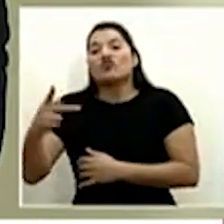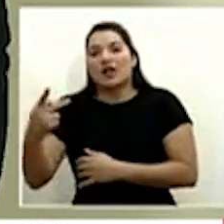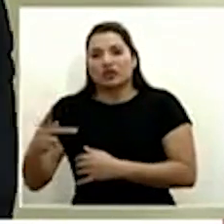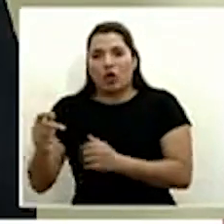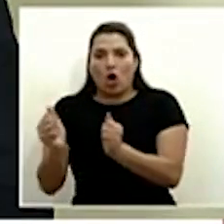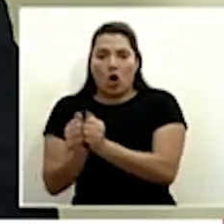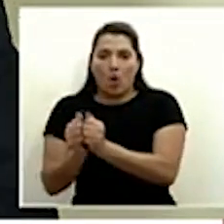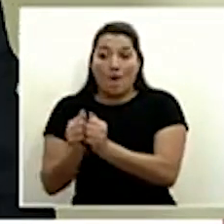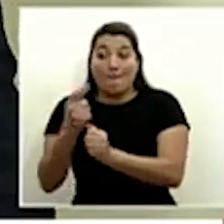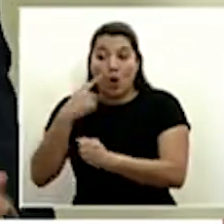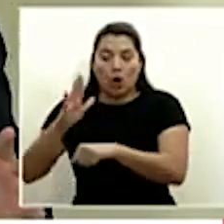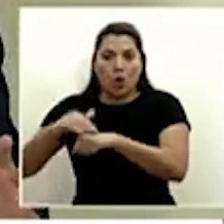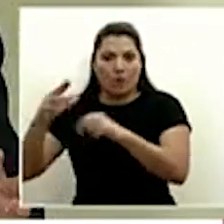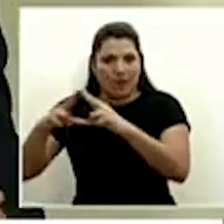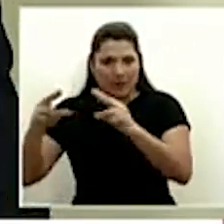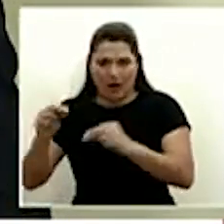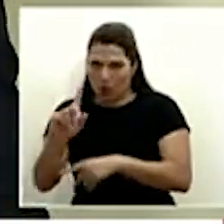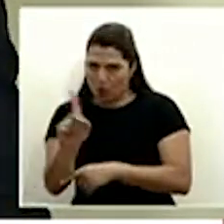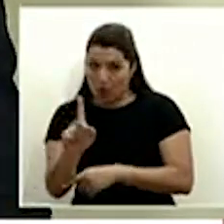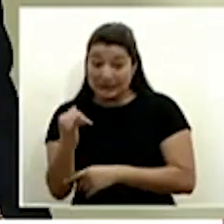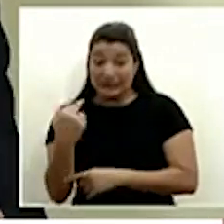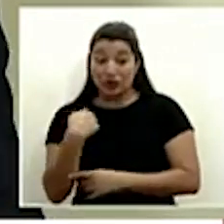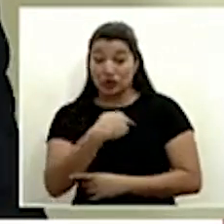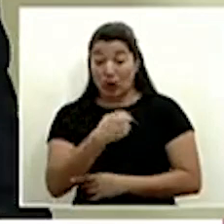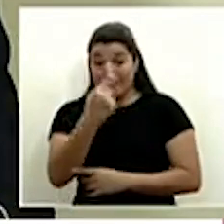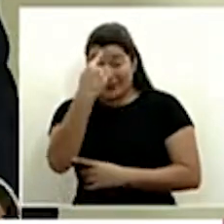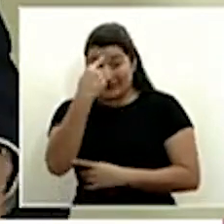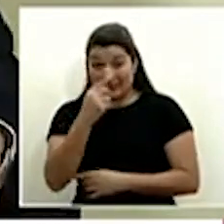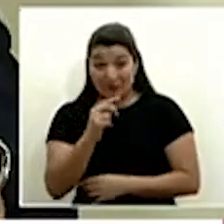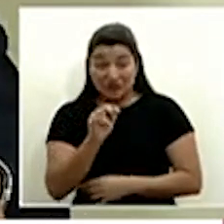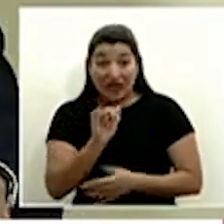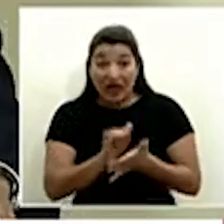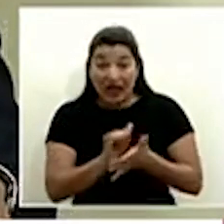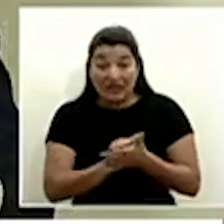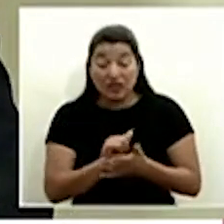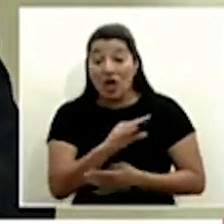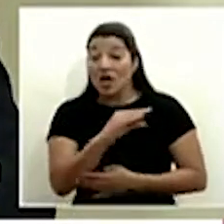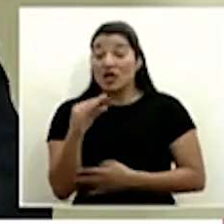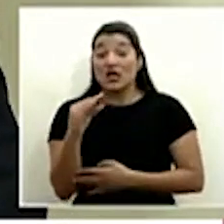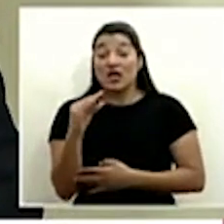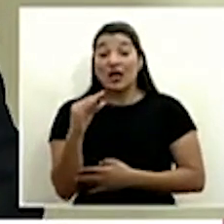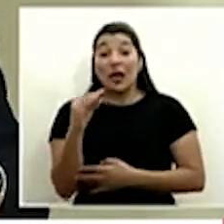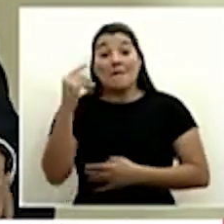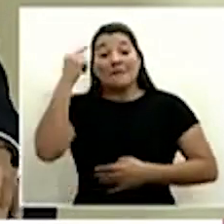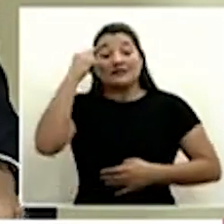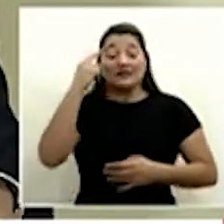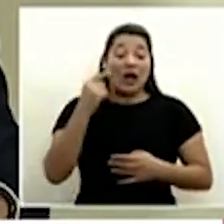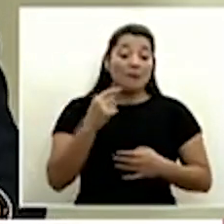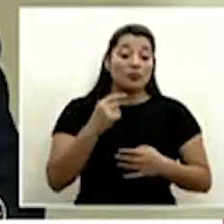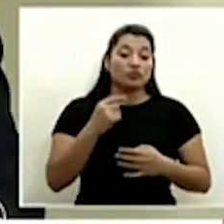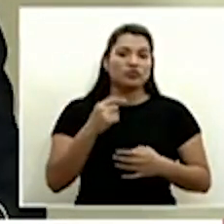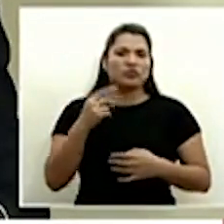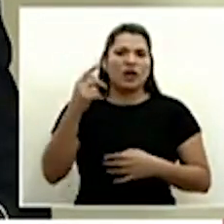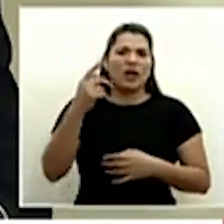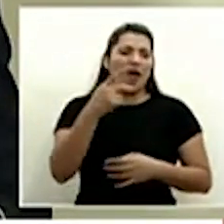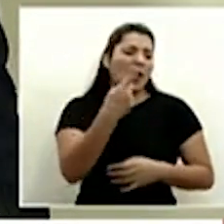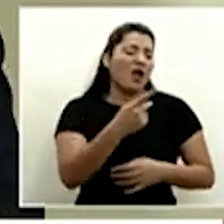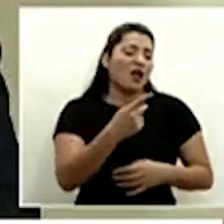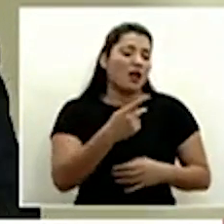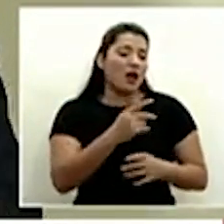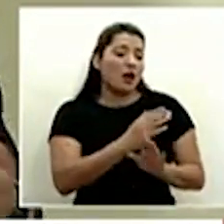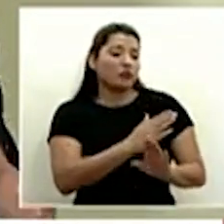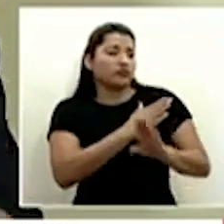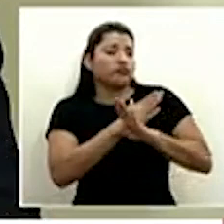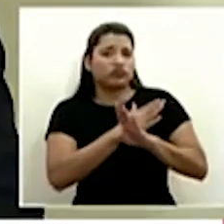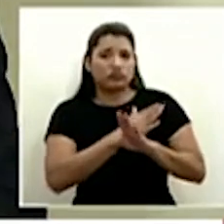porque si vamos en esa mentalidad y pensando en que ya el riesgo con nuestros comportamientos y con personas eventualmente que no